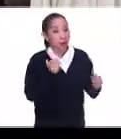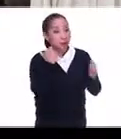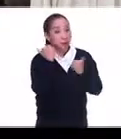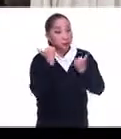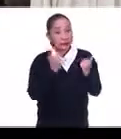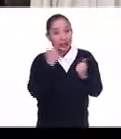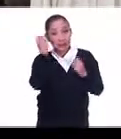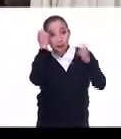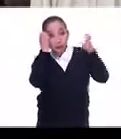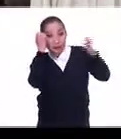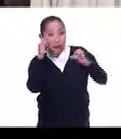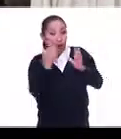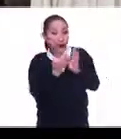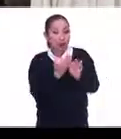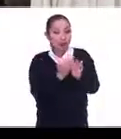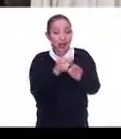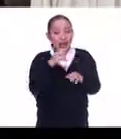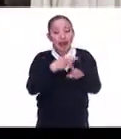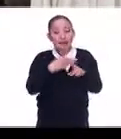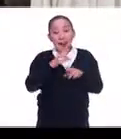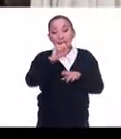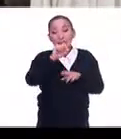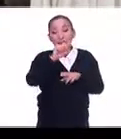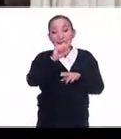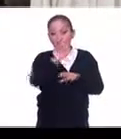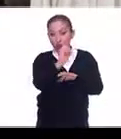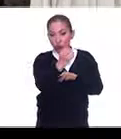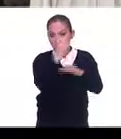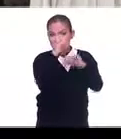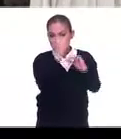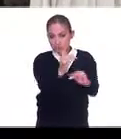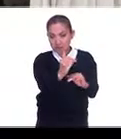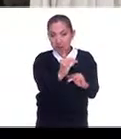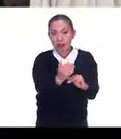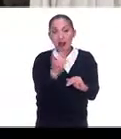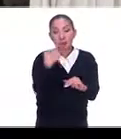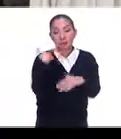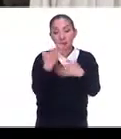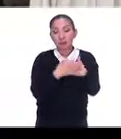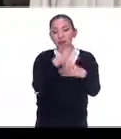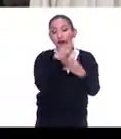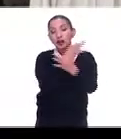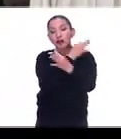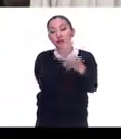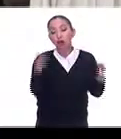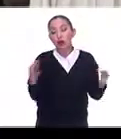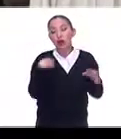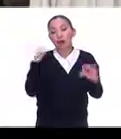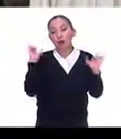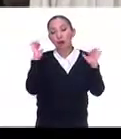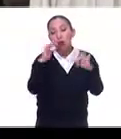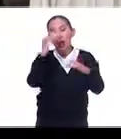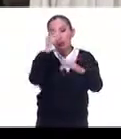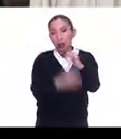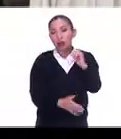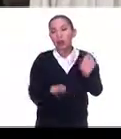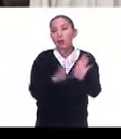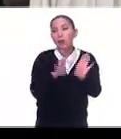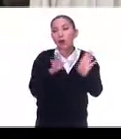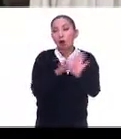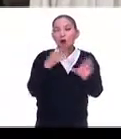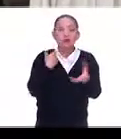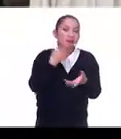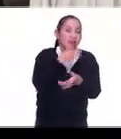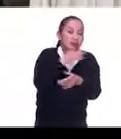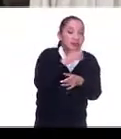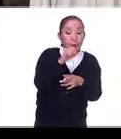exposición está hasta el día 20 de octubre. Dentro de poco anunciaremos un evento de cierre. Entre